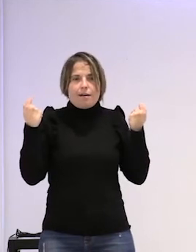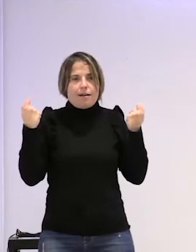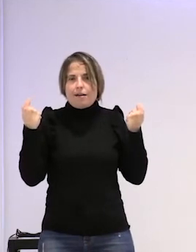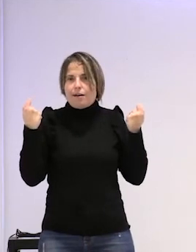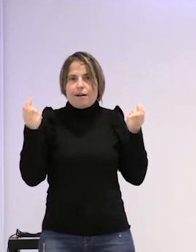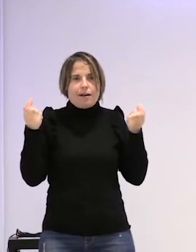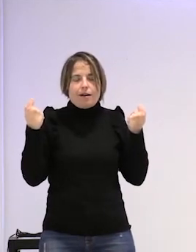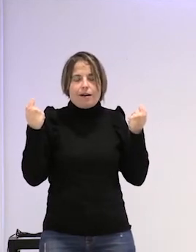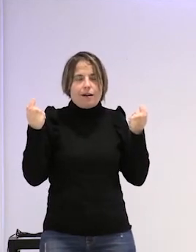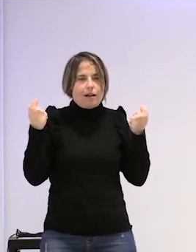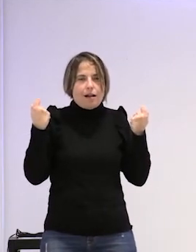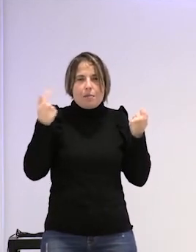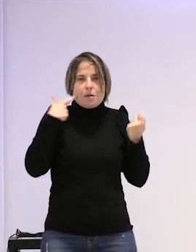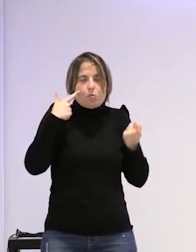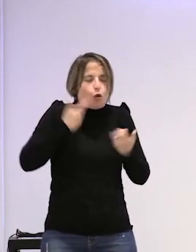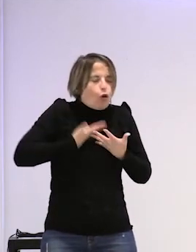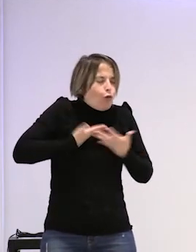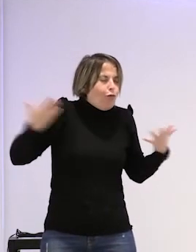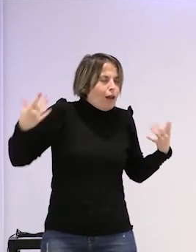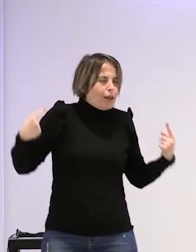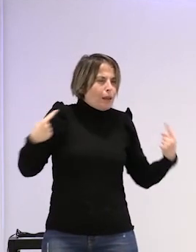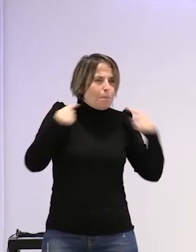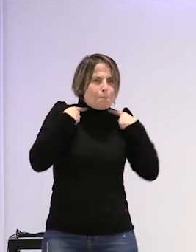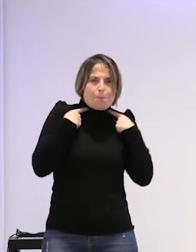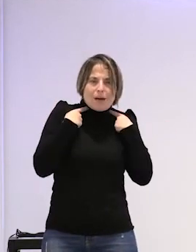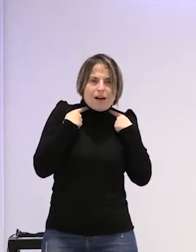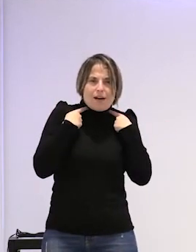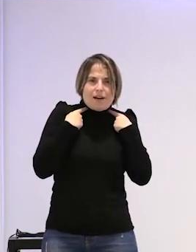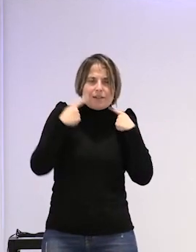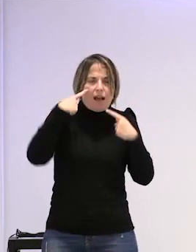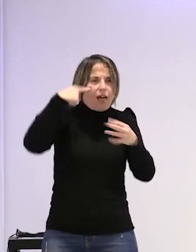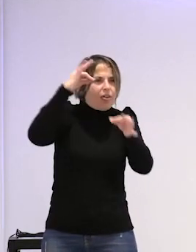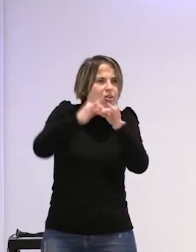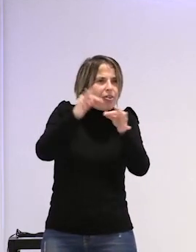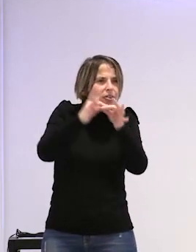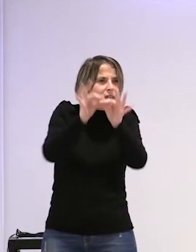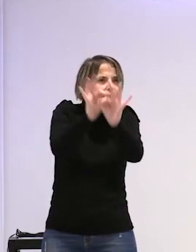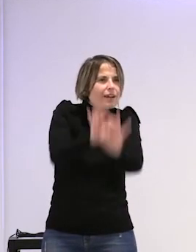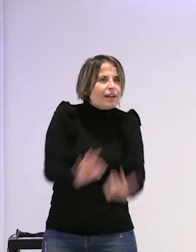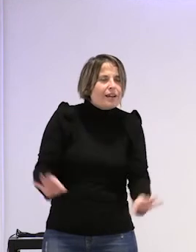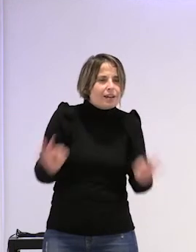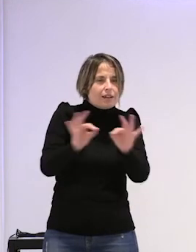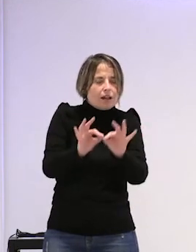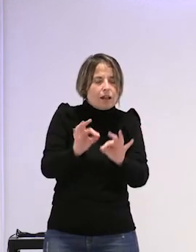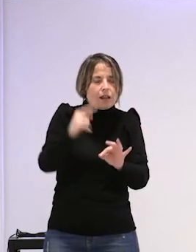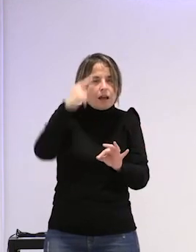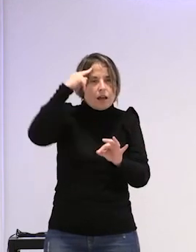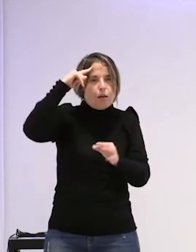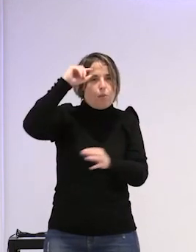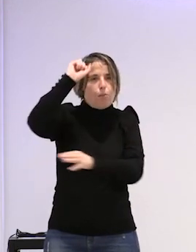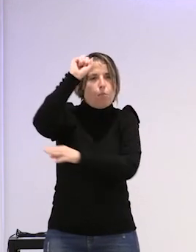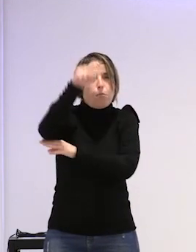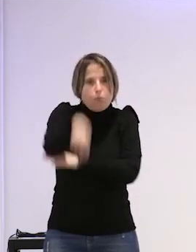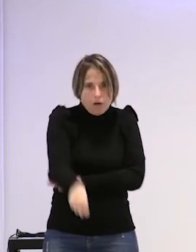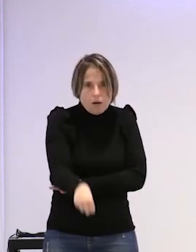matadero improvisado ya no creerá en nada y su cabeza caerá